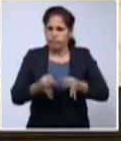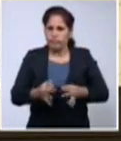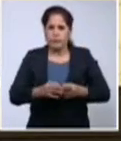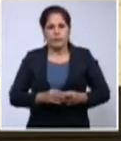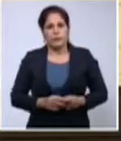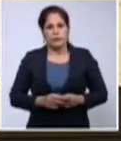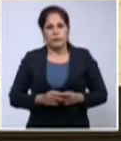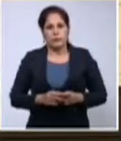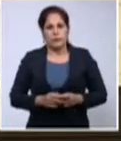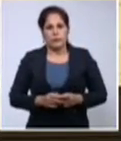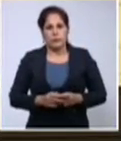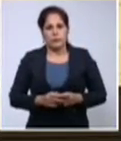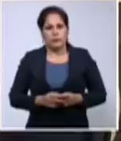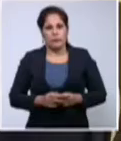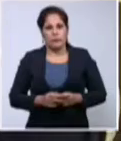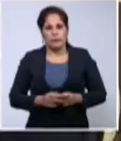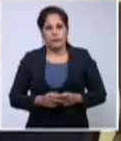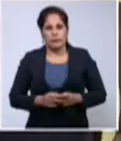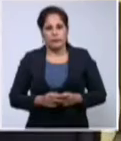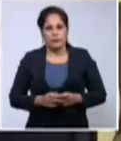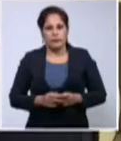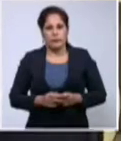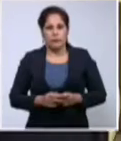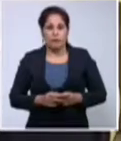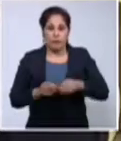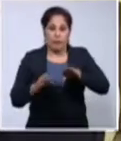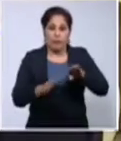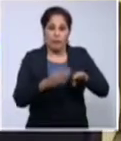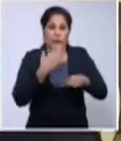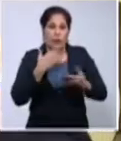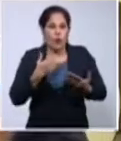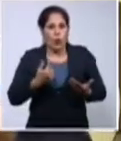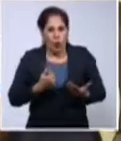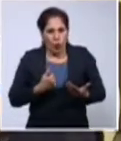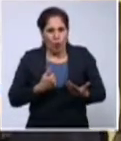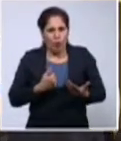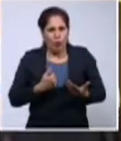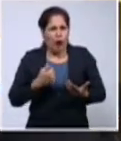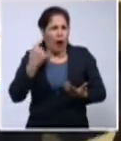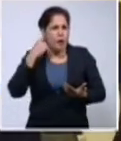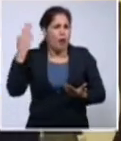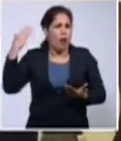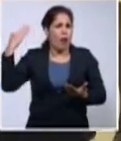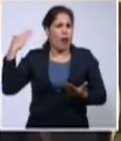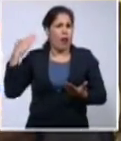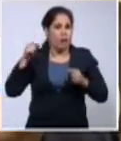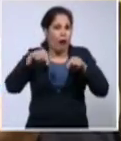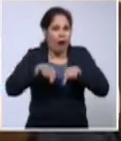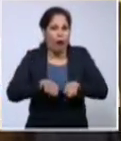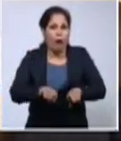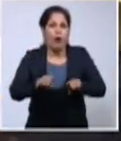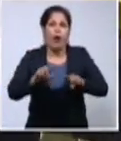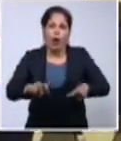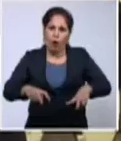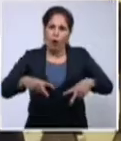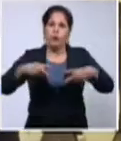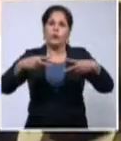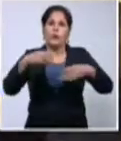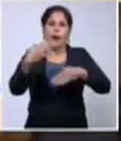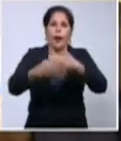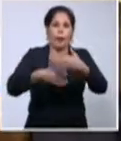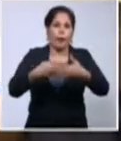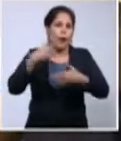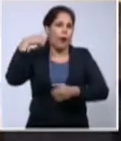todavía menos evidencias. ¿Cómo es posible que haya pasado tanto tiempo para sacar a